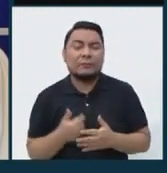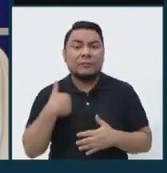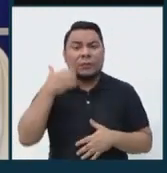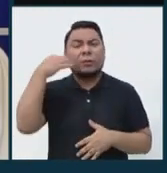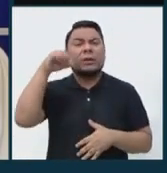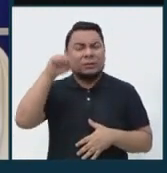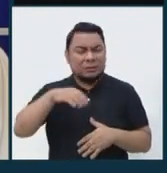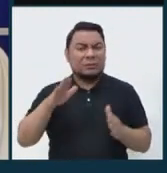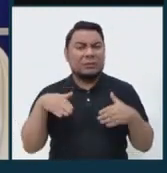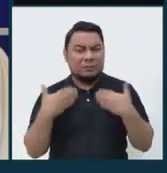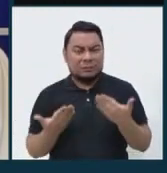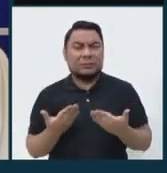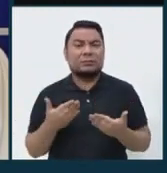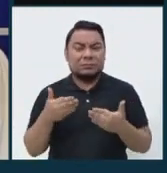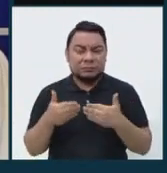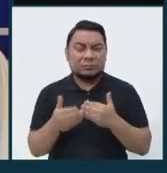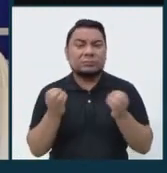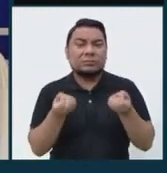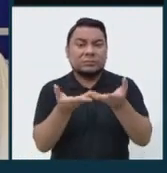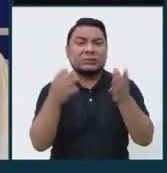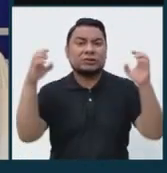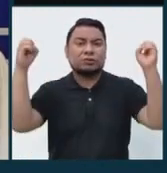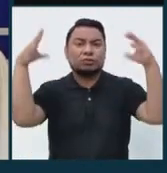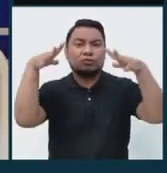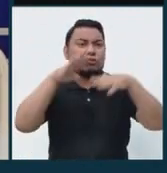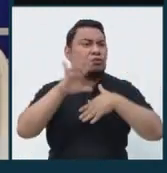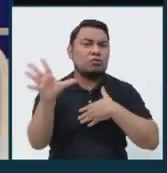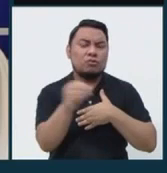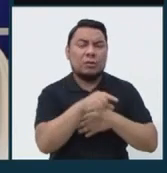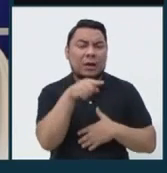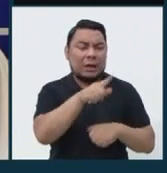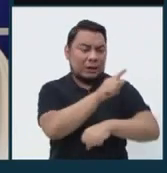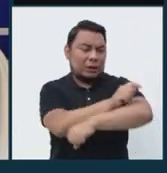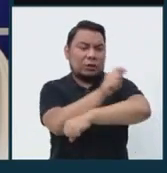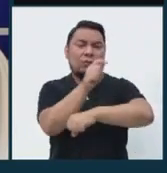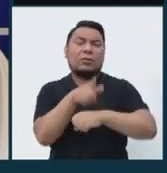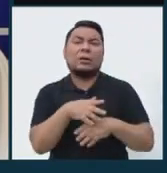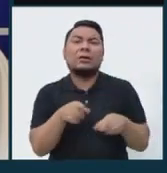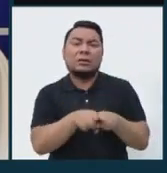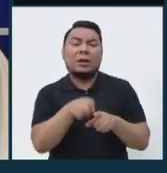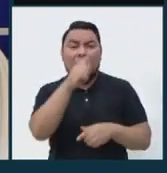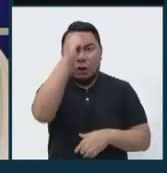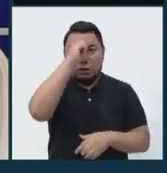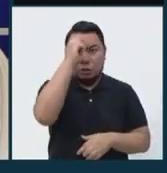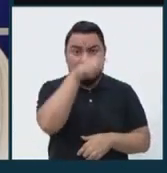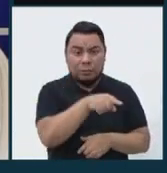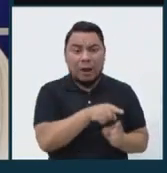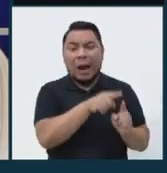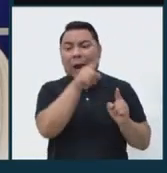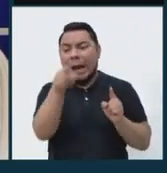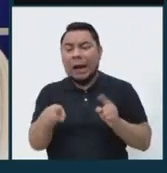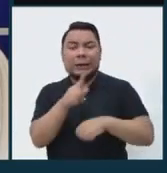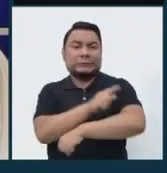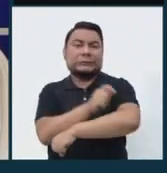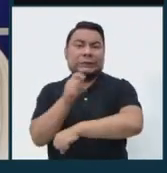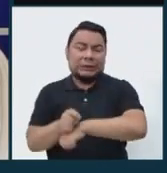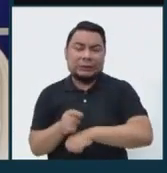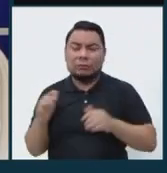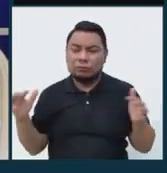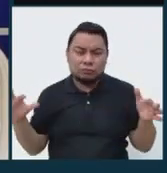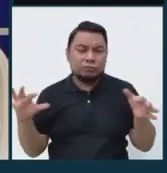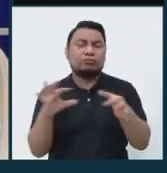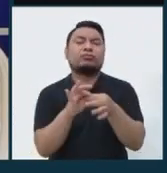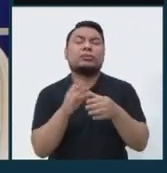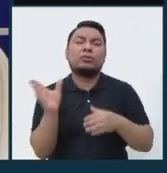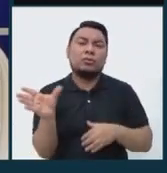forma de llegar a llevar la energía a todo el país, de tumbes hasta tangos. Solamente tenemos que tener el deseo de corazón de servir y preocuparse